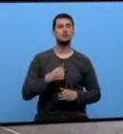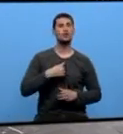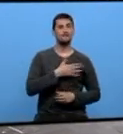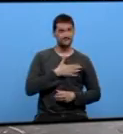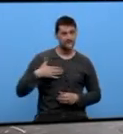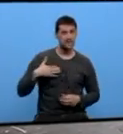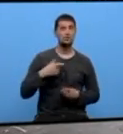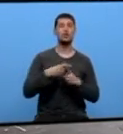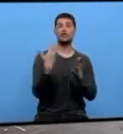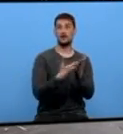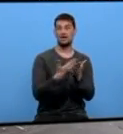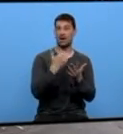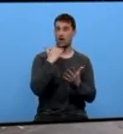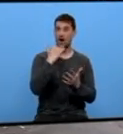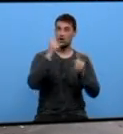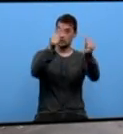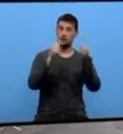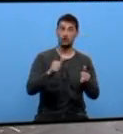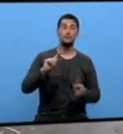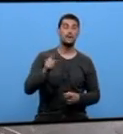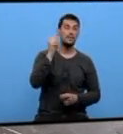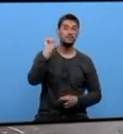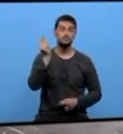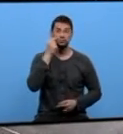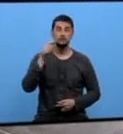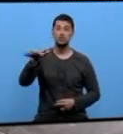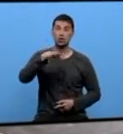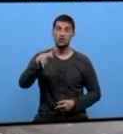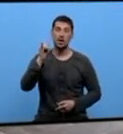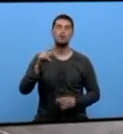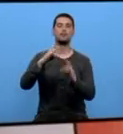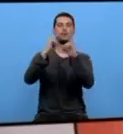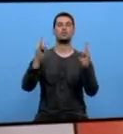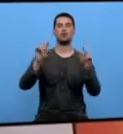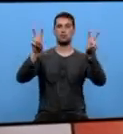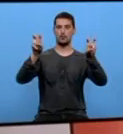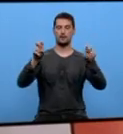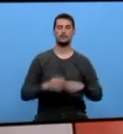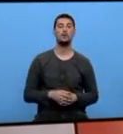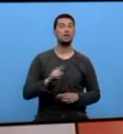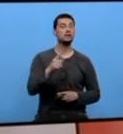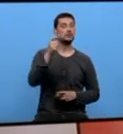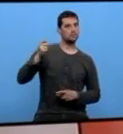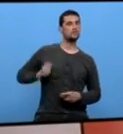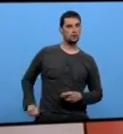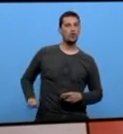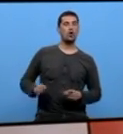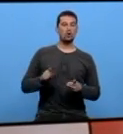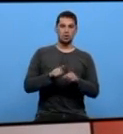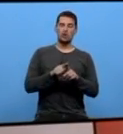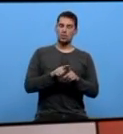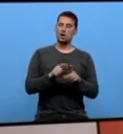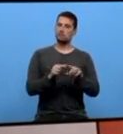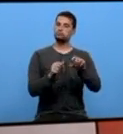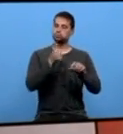profesionalidade, entón, onde primeiro me enterei que había foi aquí na Ponte Nova. Unha das profesións que mellor están a resistir a